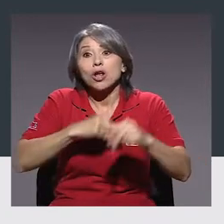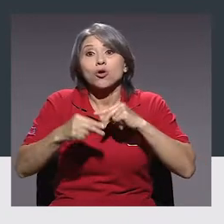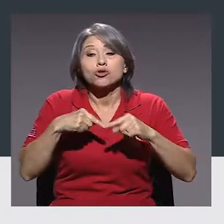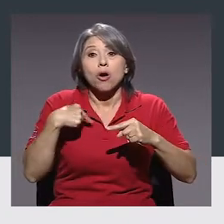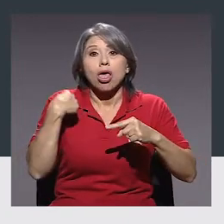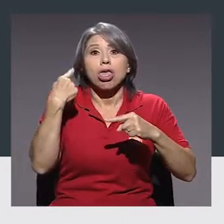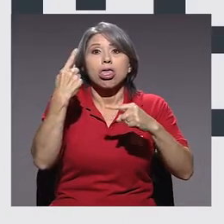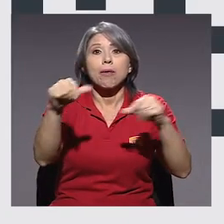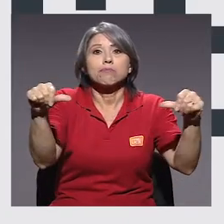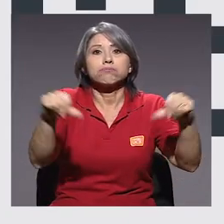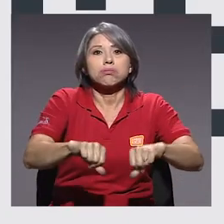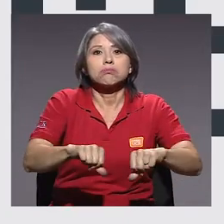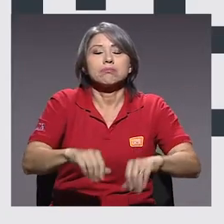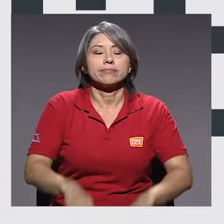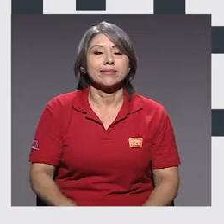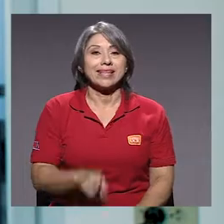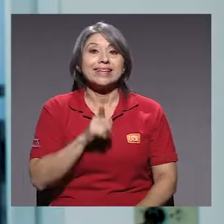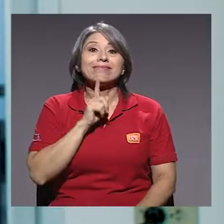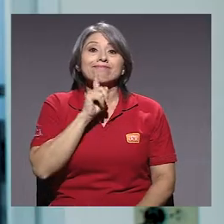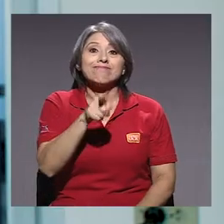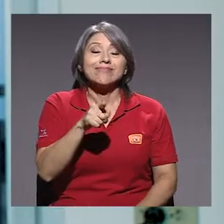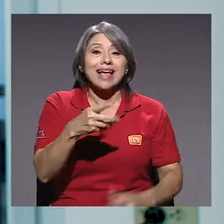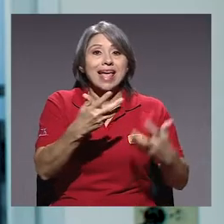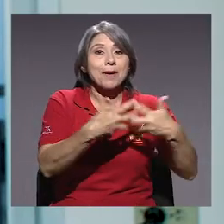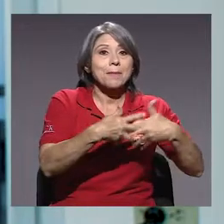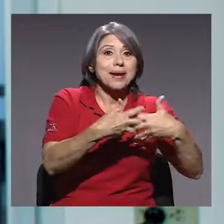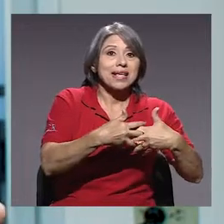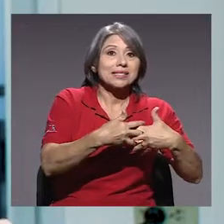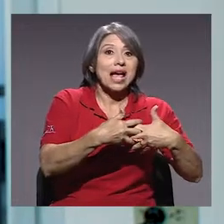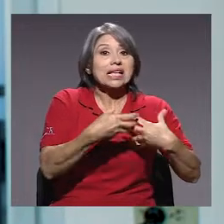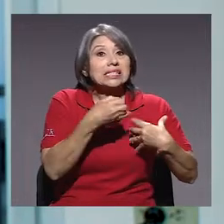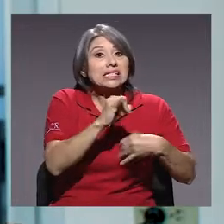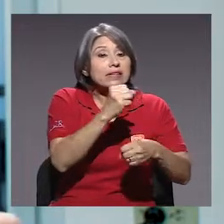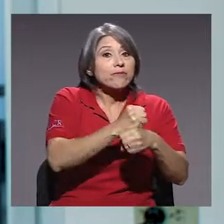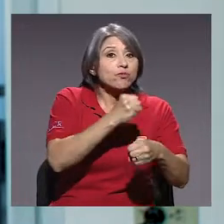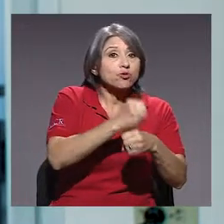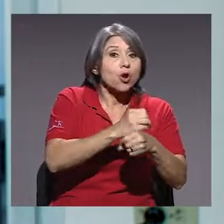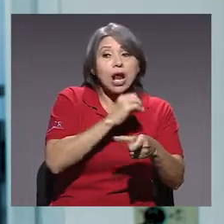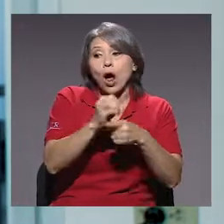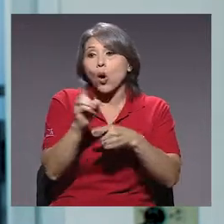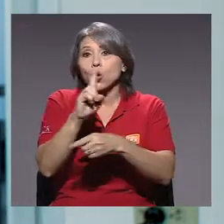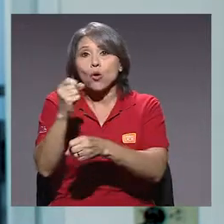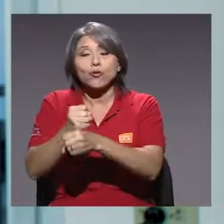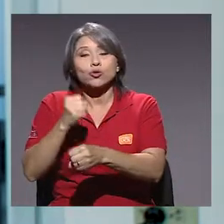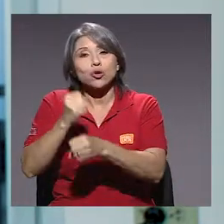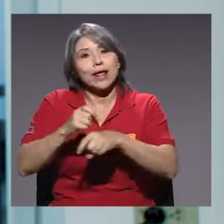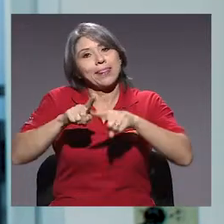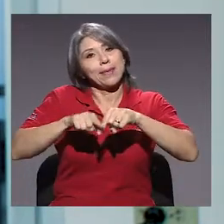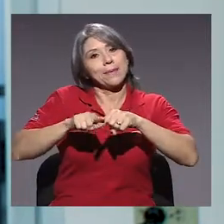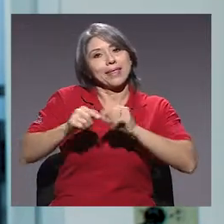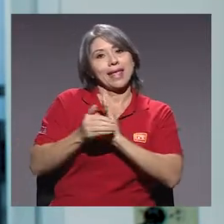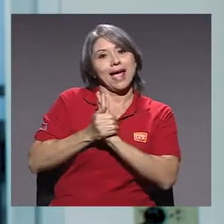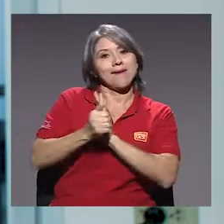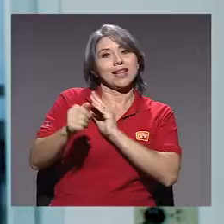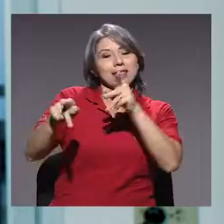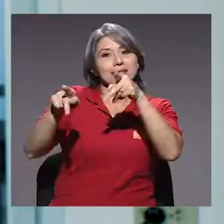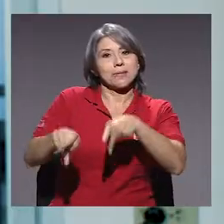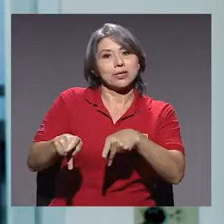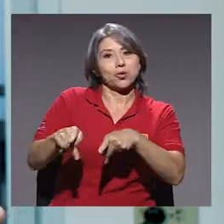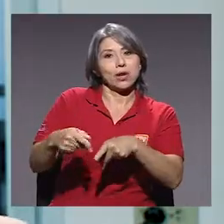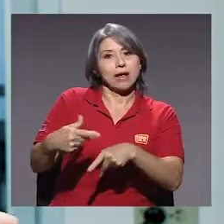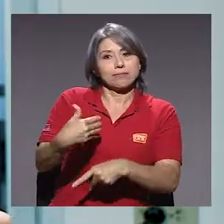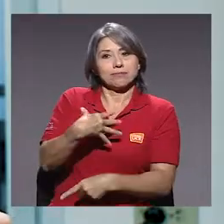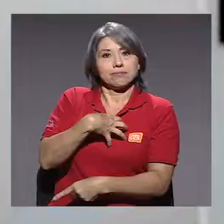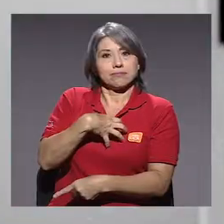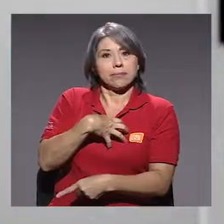directo al fracaso. Ciertamente la empresa funciona o no, dependiendo de las habilidades de la